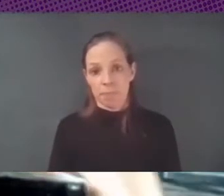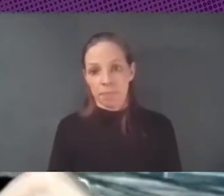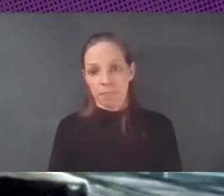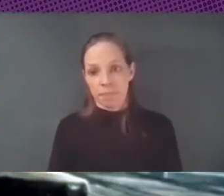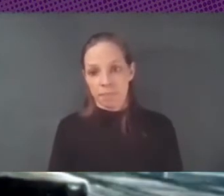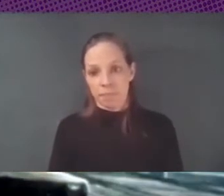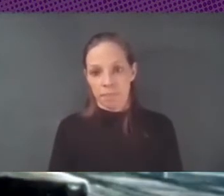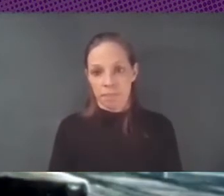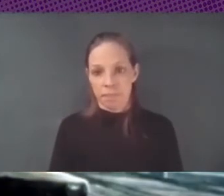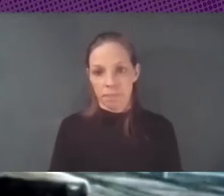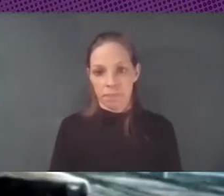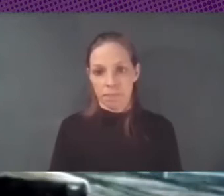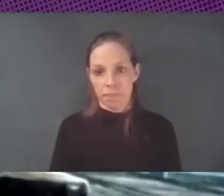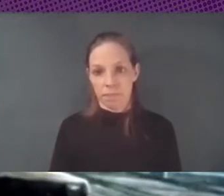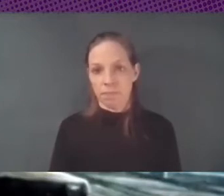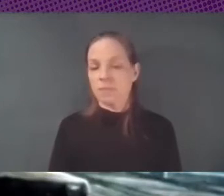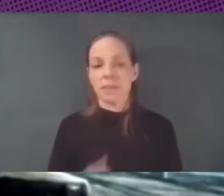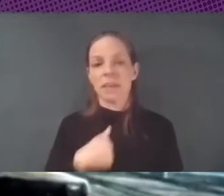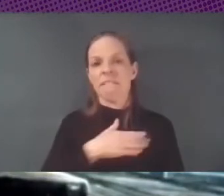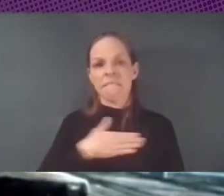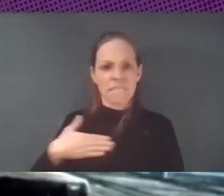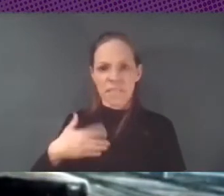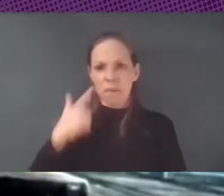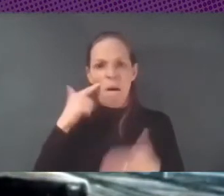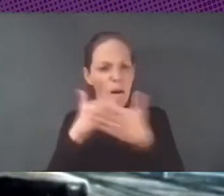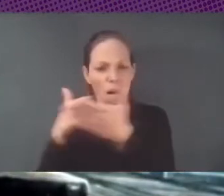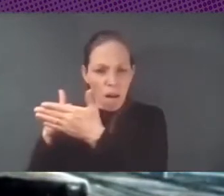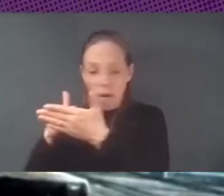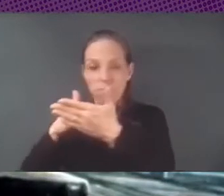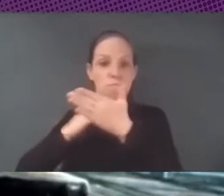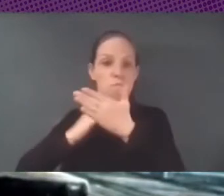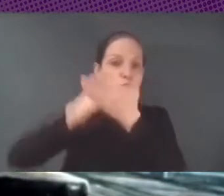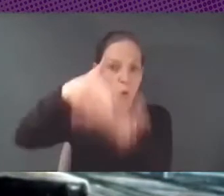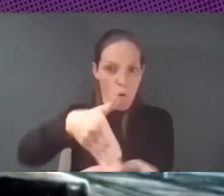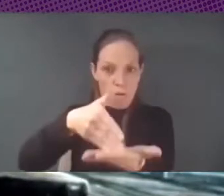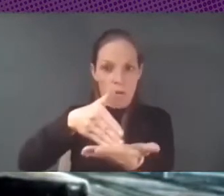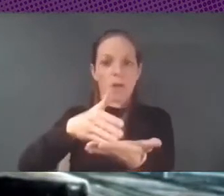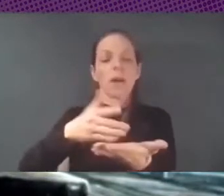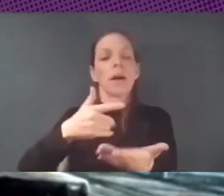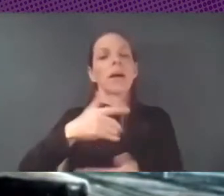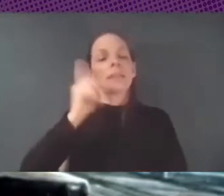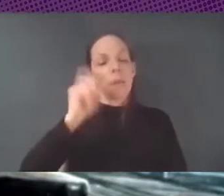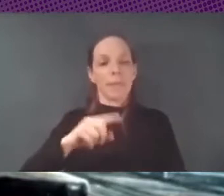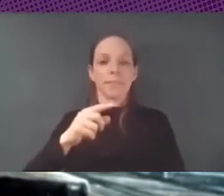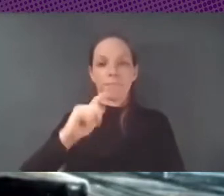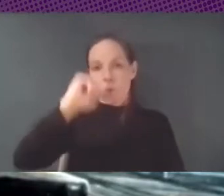estos tipos de barreras, ¿no?, y también esto a nivel conceptual, ¿no?, que haya más libertad para nosotros y